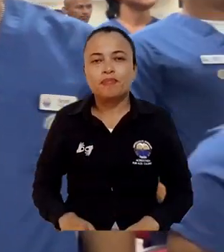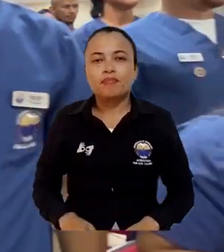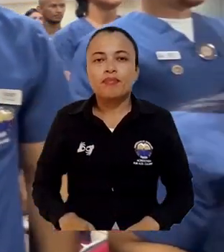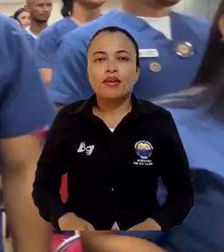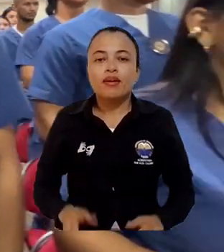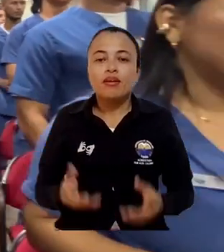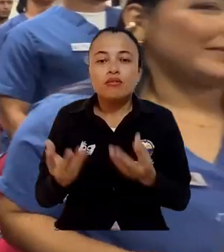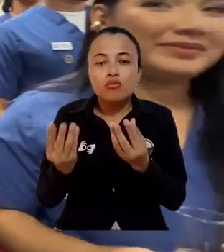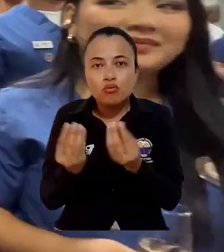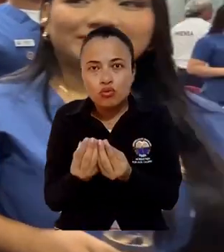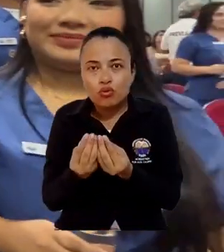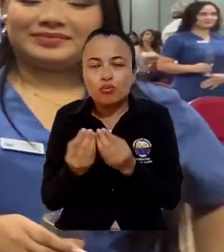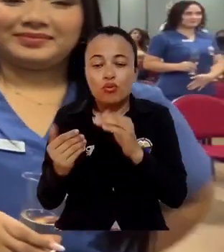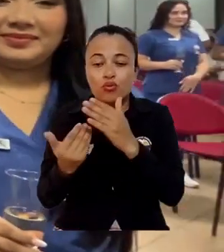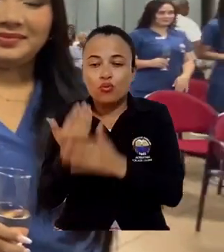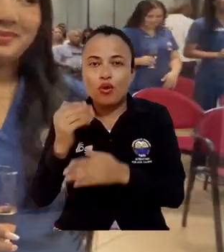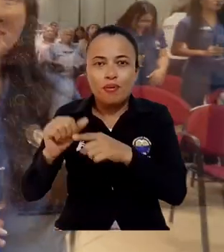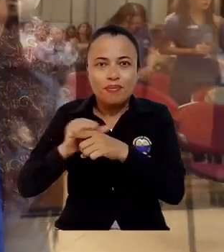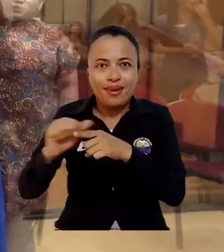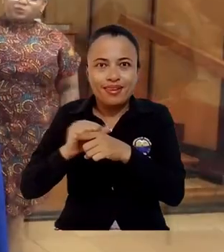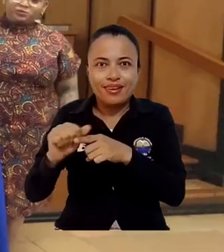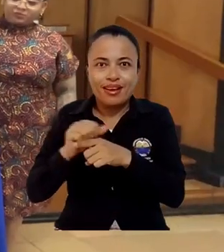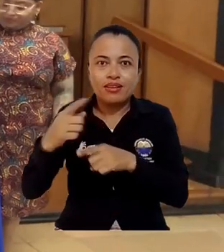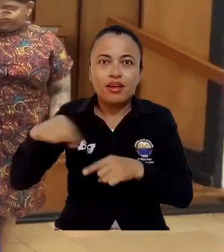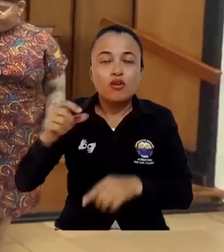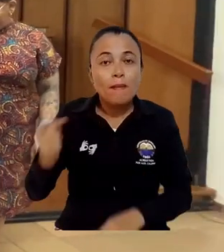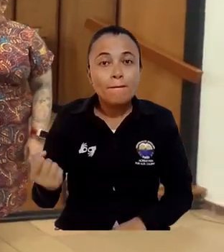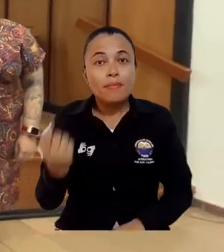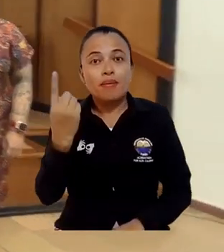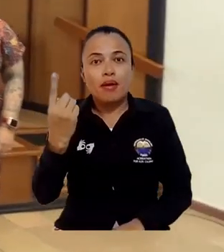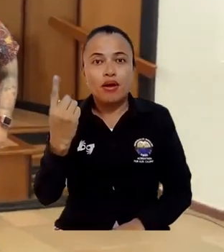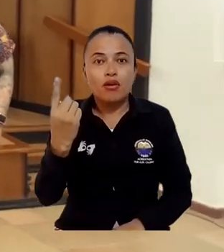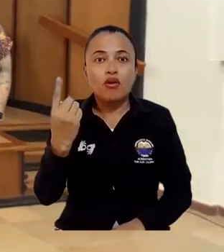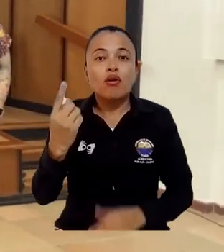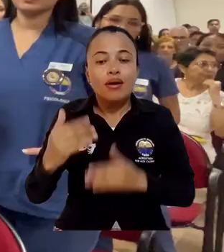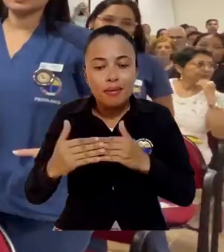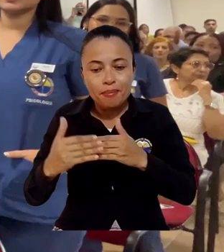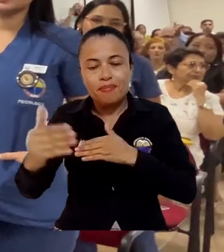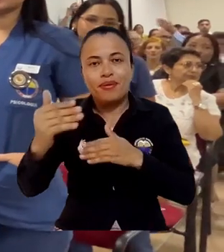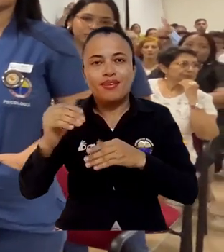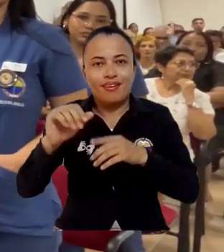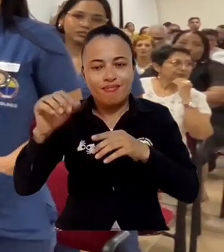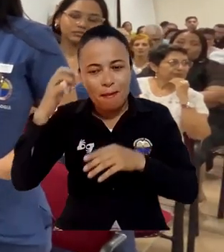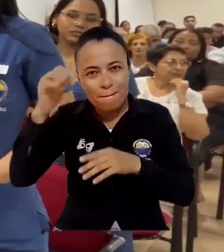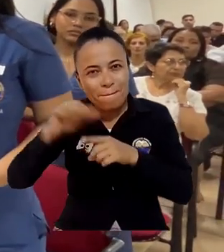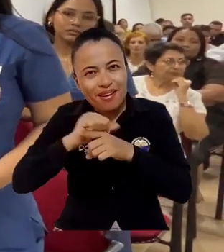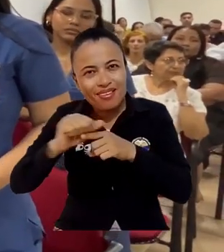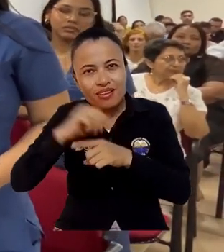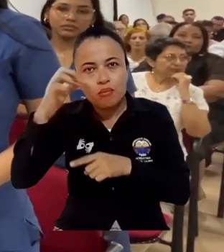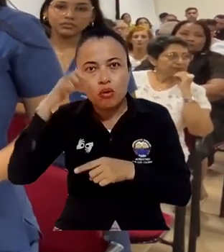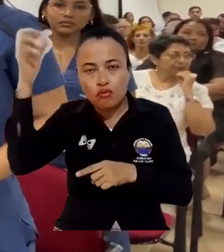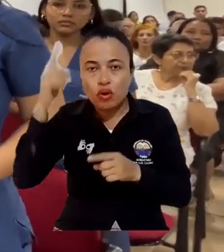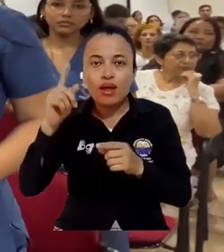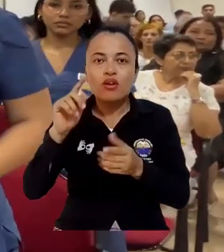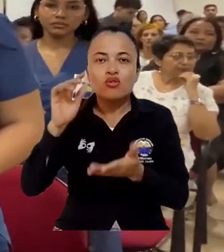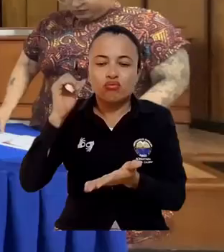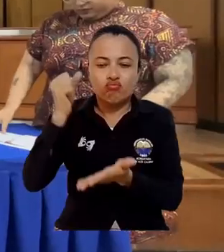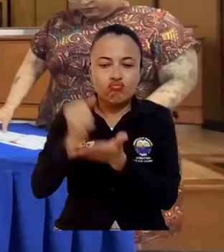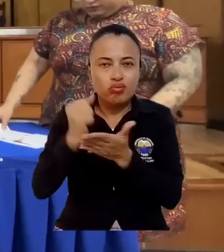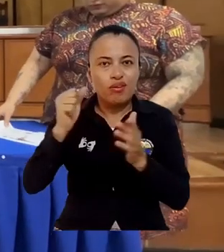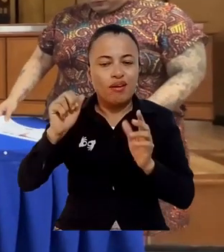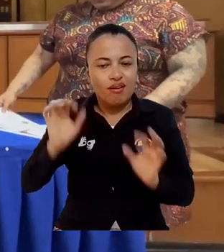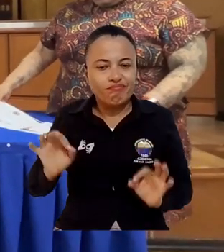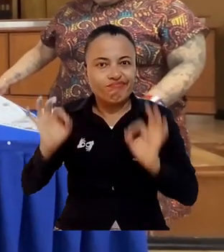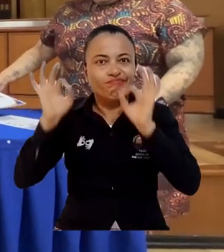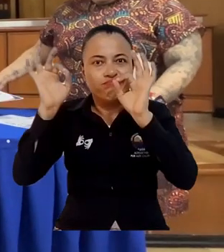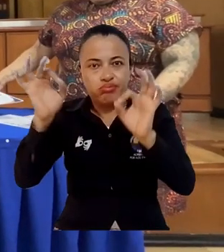practicantes es la pionera en iniciar prácticas bajo el sello de acreditación en alta calidad, pues el programa recibió en julio de 2023 esta